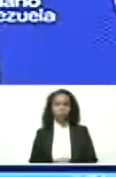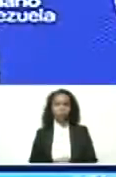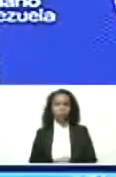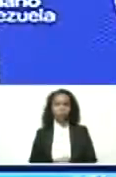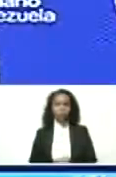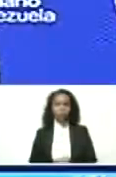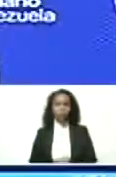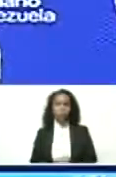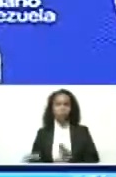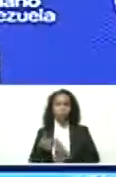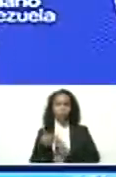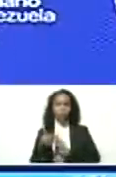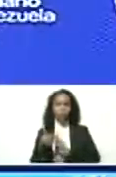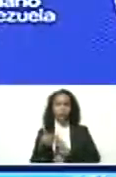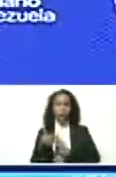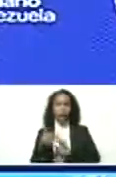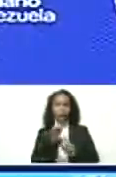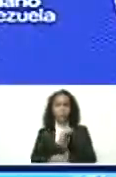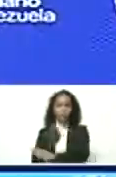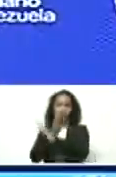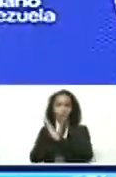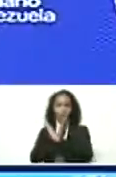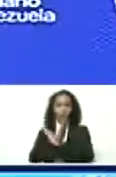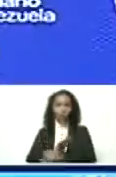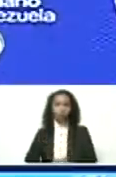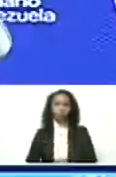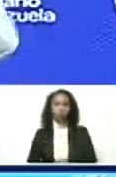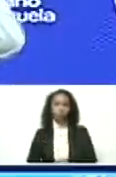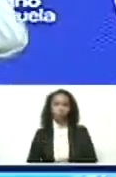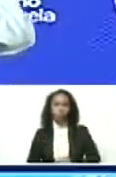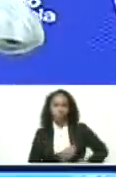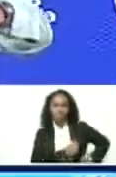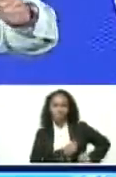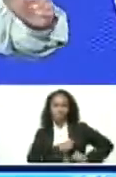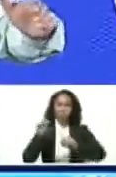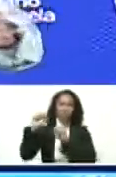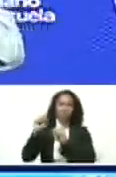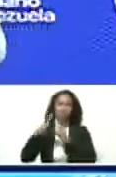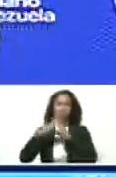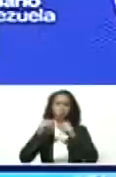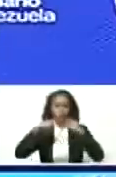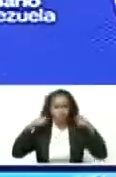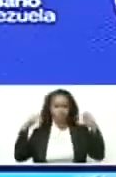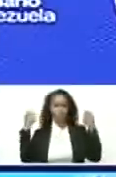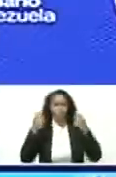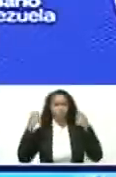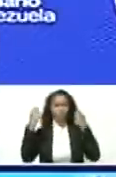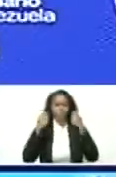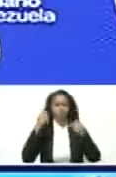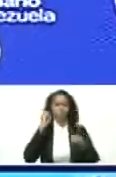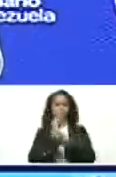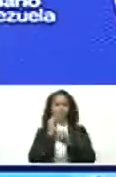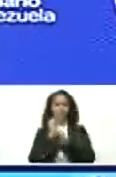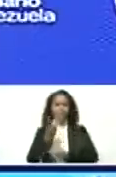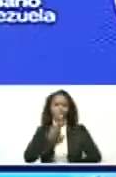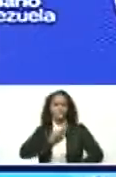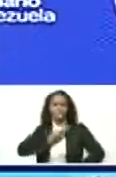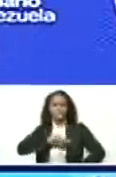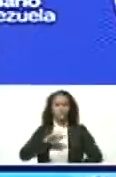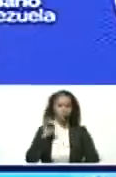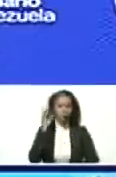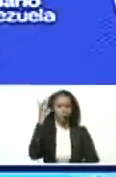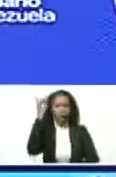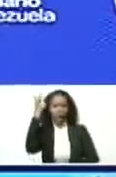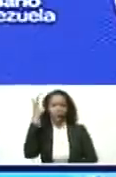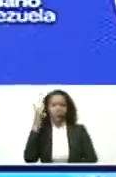Contra el bloqueo. Repudiamos toda la campaña mediática. Miren lo que han